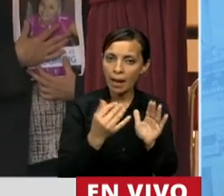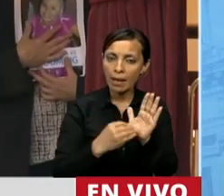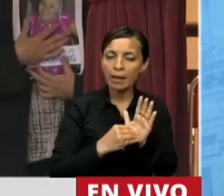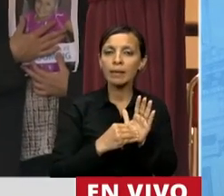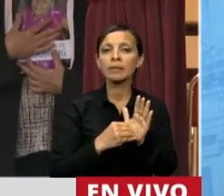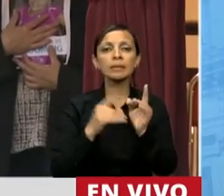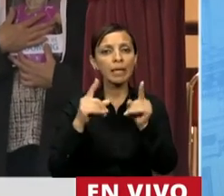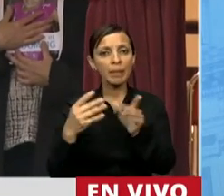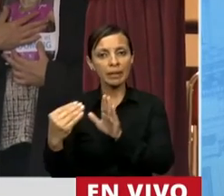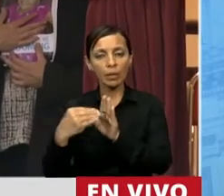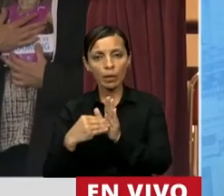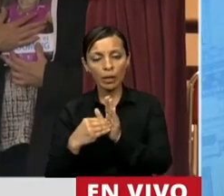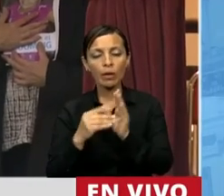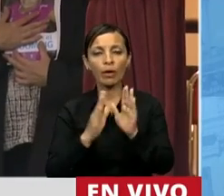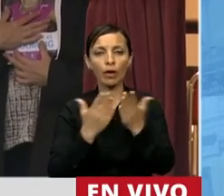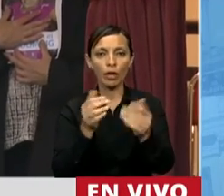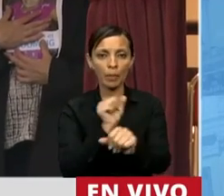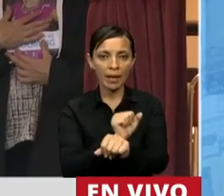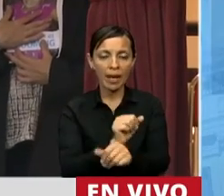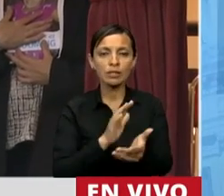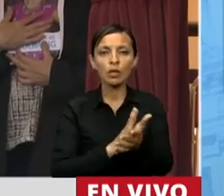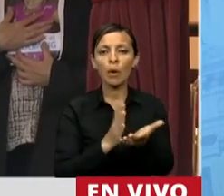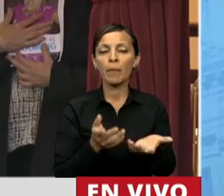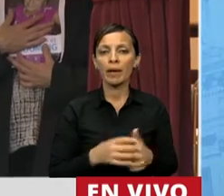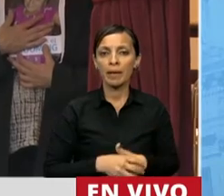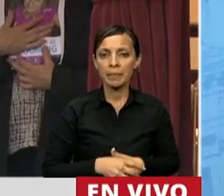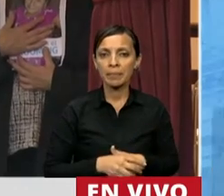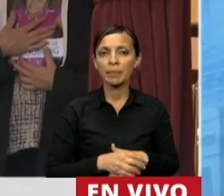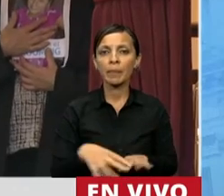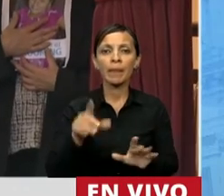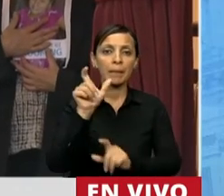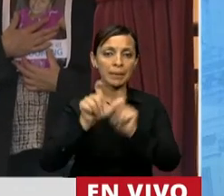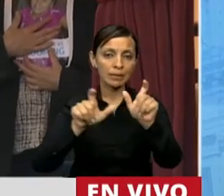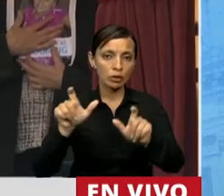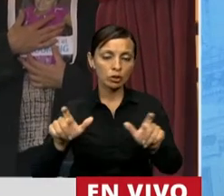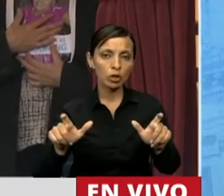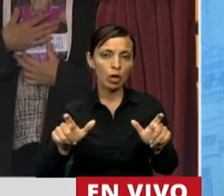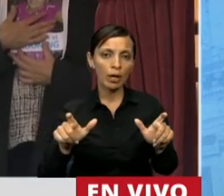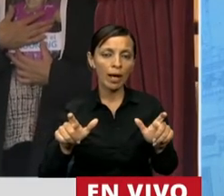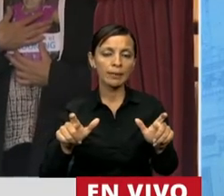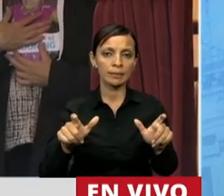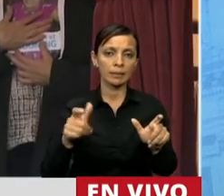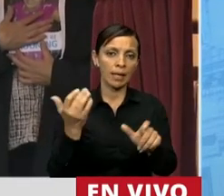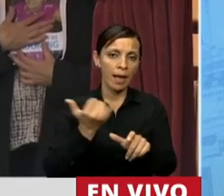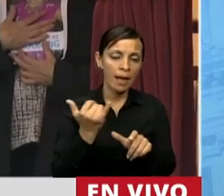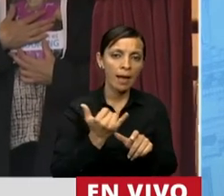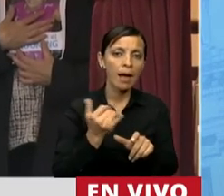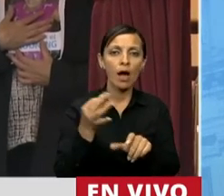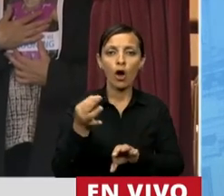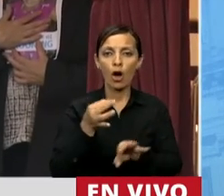está incluida en el código penal sobre quienes poseen o comercializan